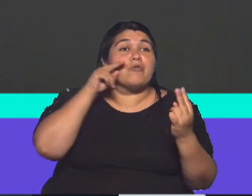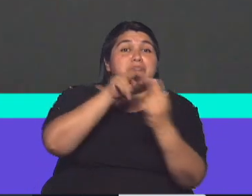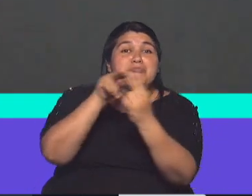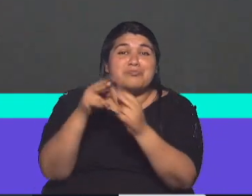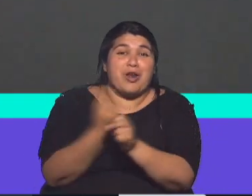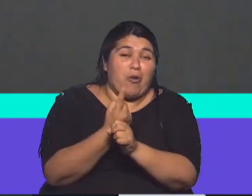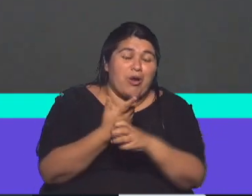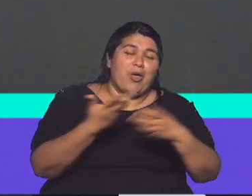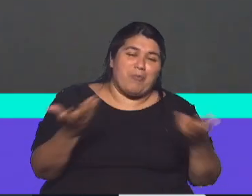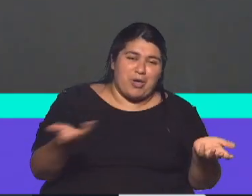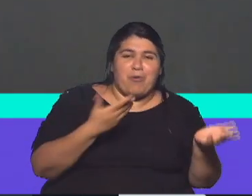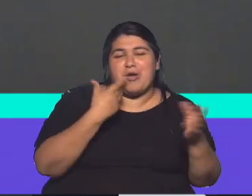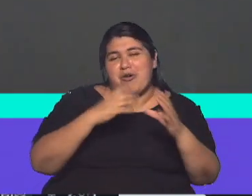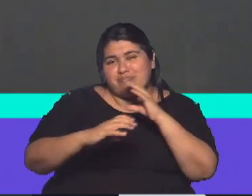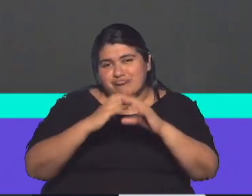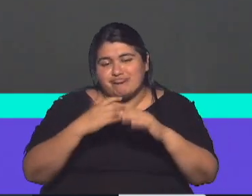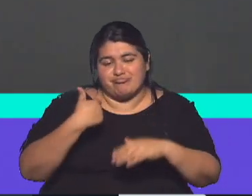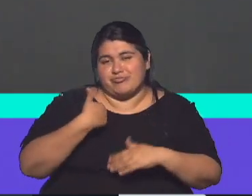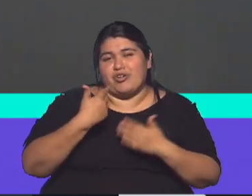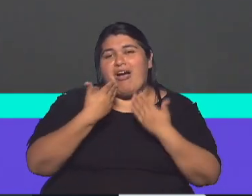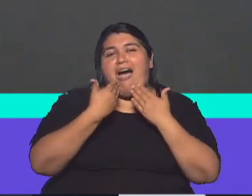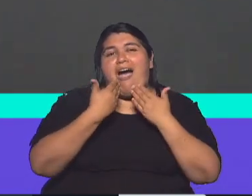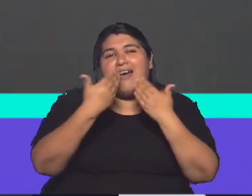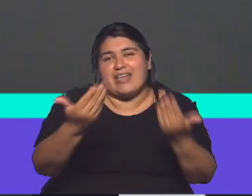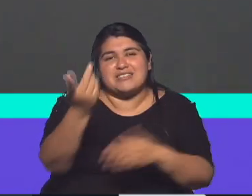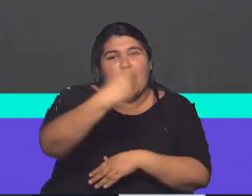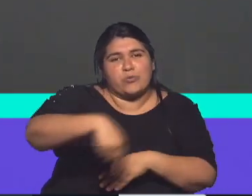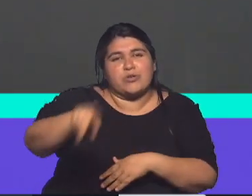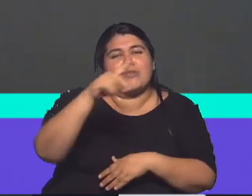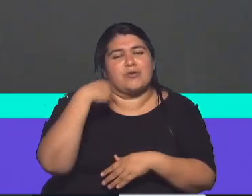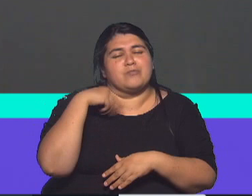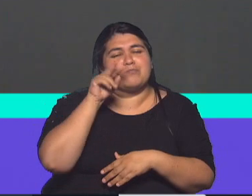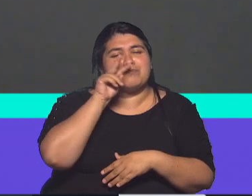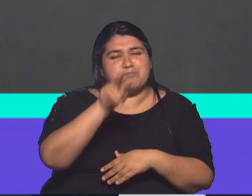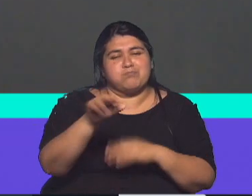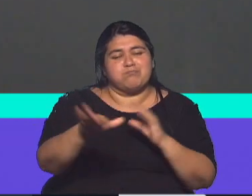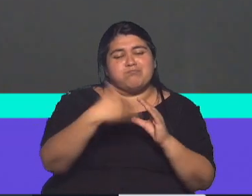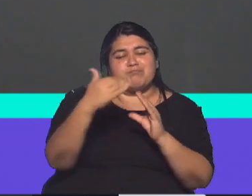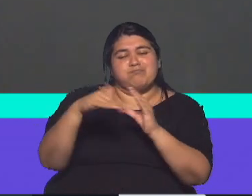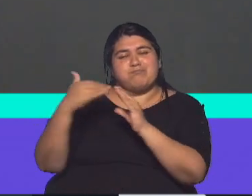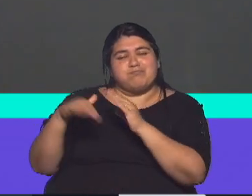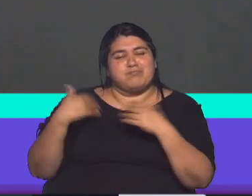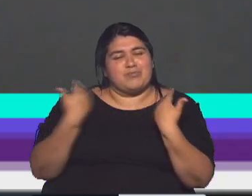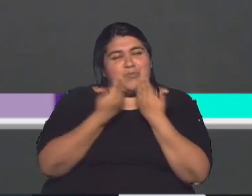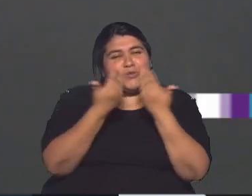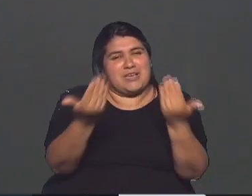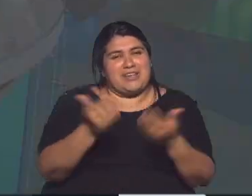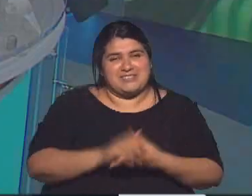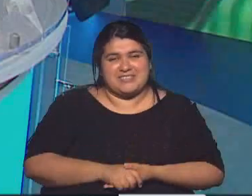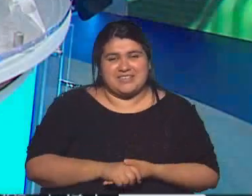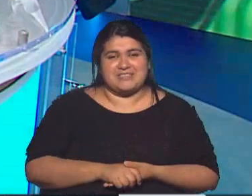bueno, nada, siempre está bien agradecer porque vi muchos mensajes por todos lados.